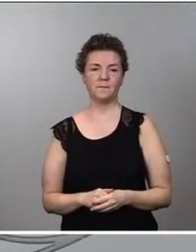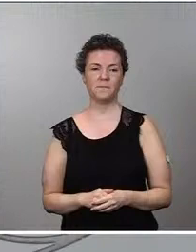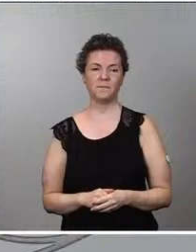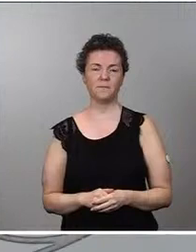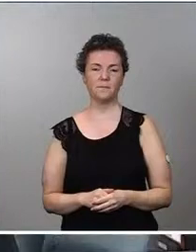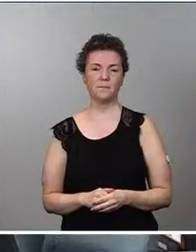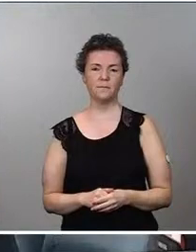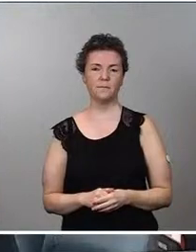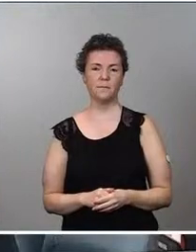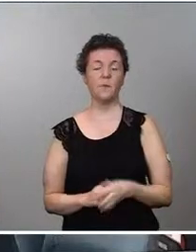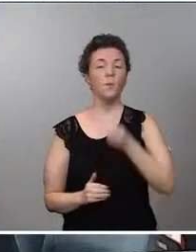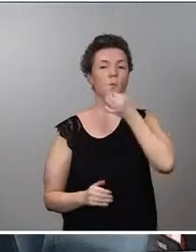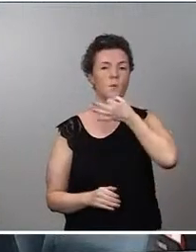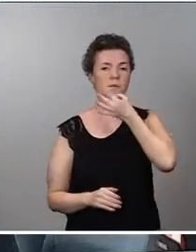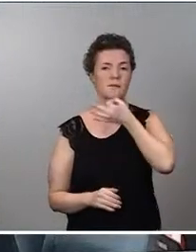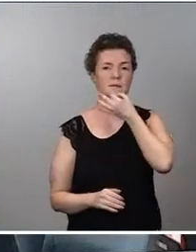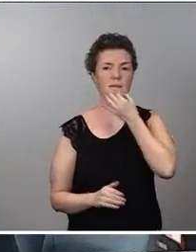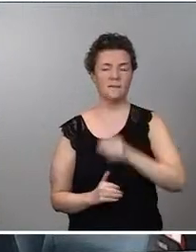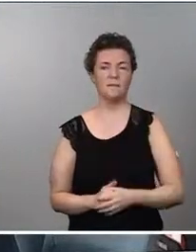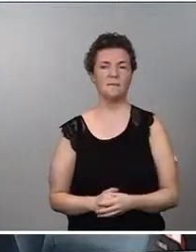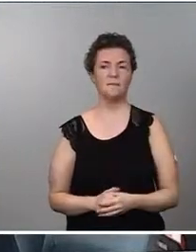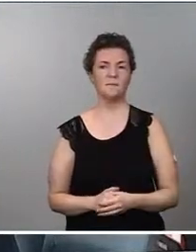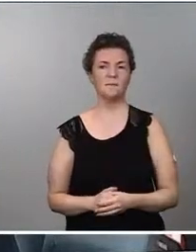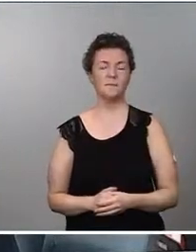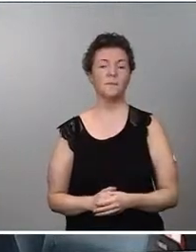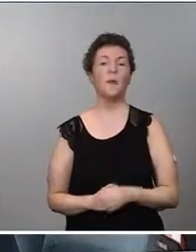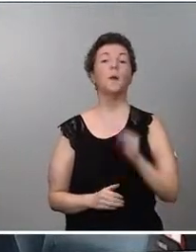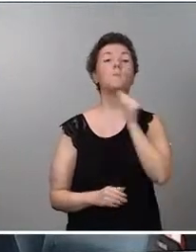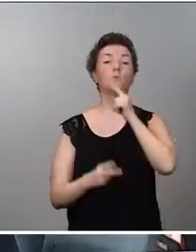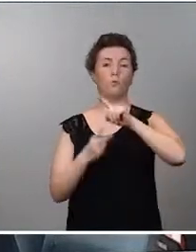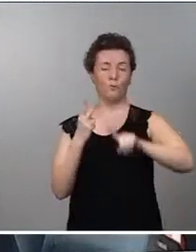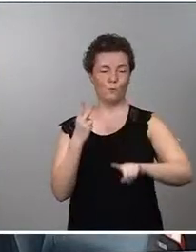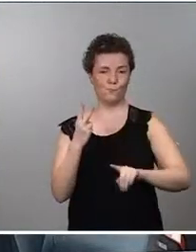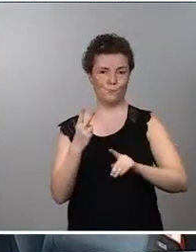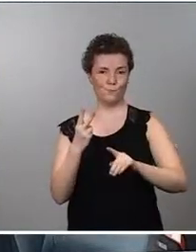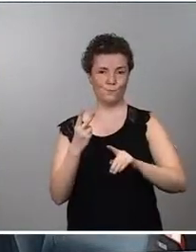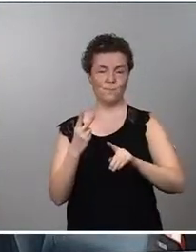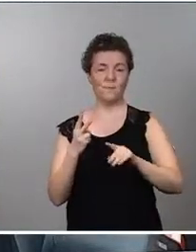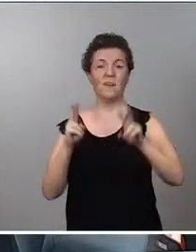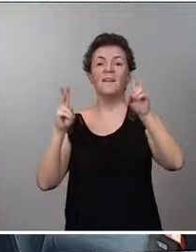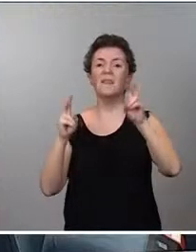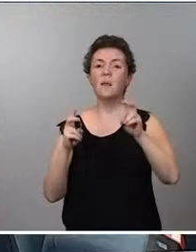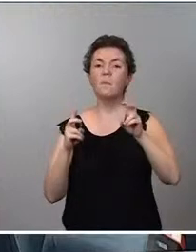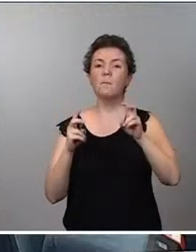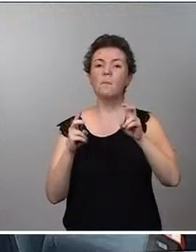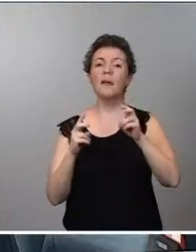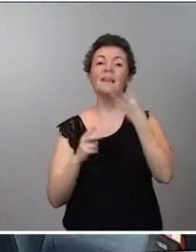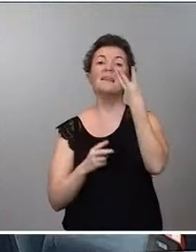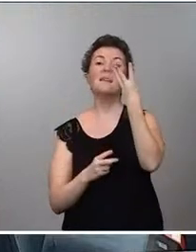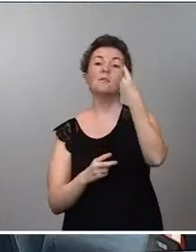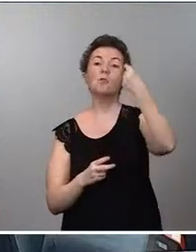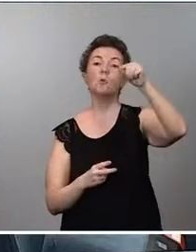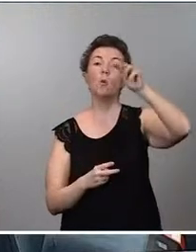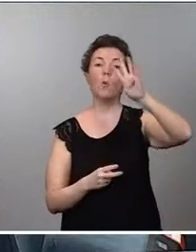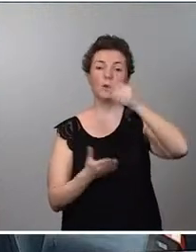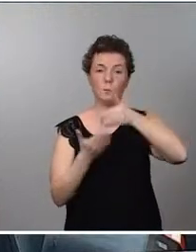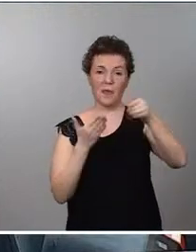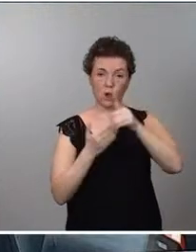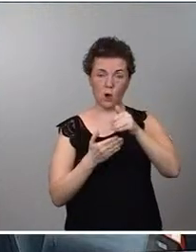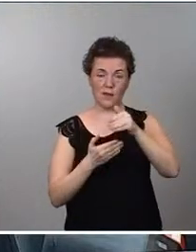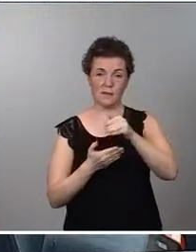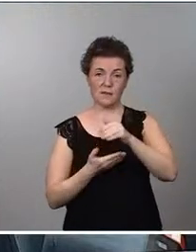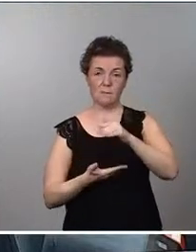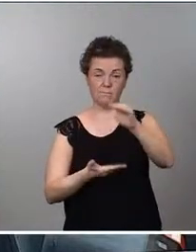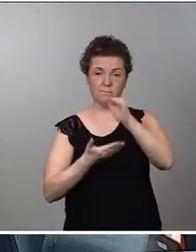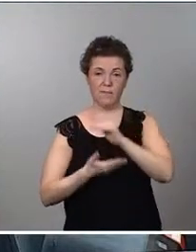Buenas tardes. Dos preguntas sobre esos 3,4 millones de dosis adicionales de Pfizer que van a llegar a